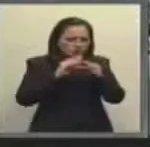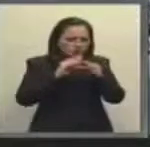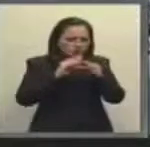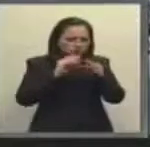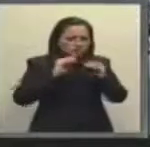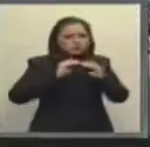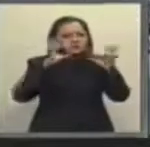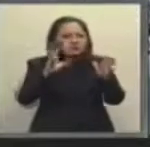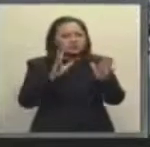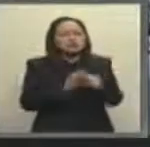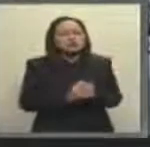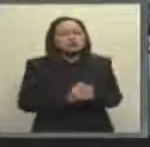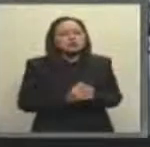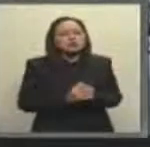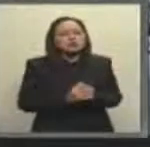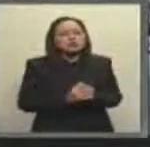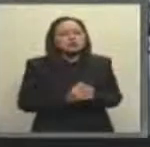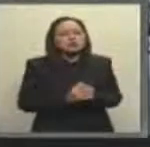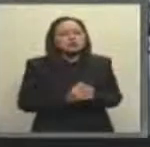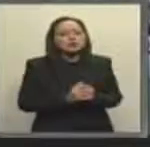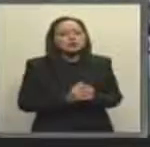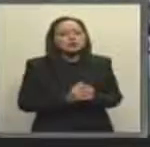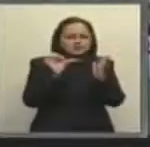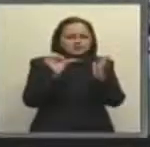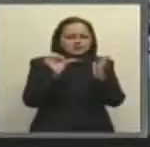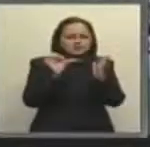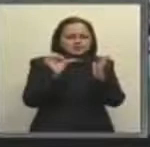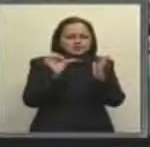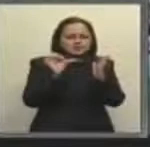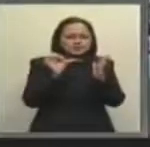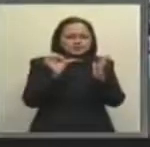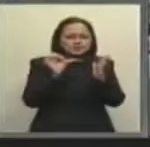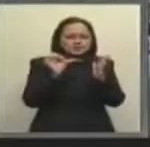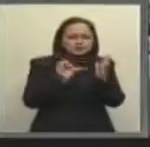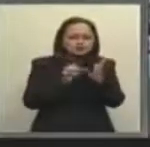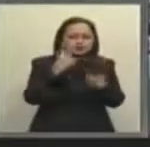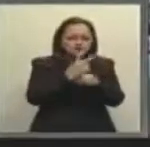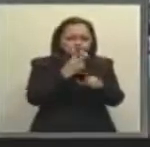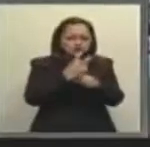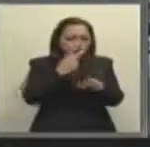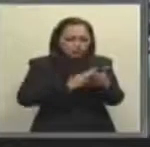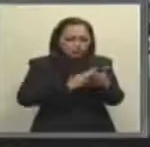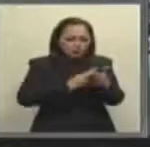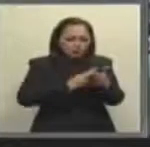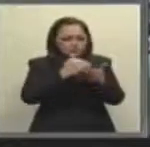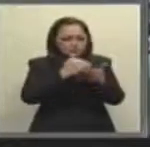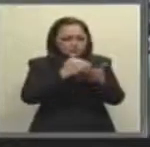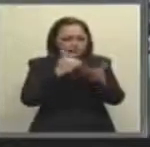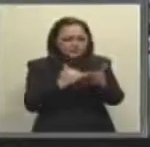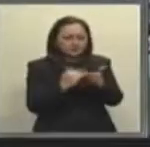de que su presentación tiene que ver sobre el artículo segundo del proyecto de decreto párrafo primero,